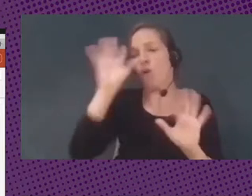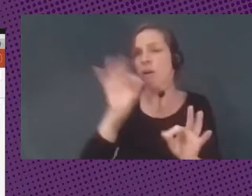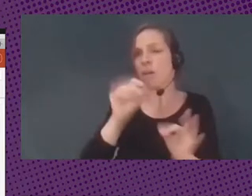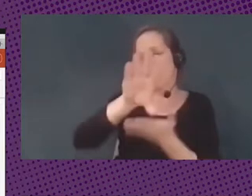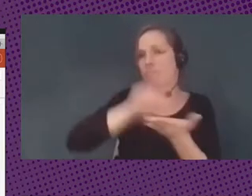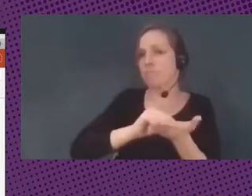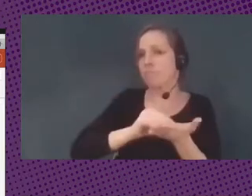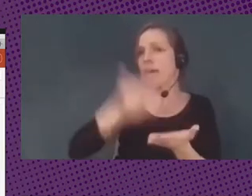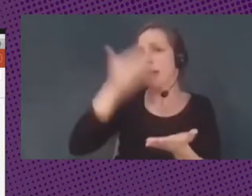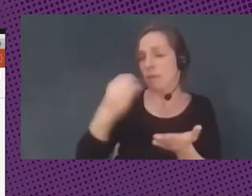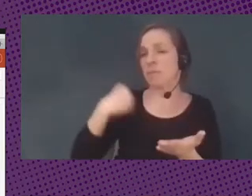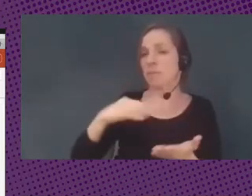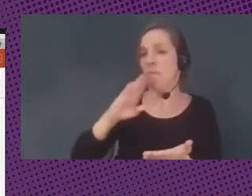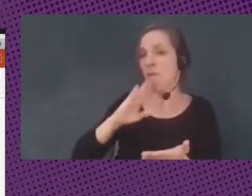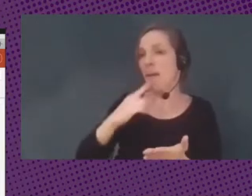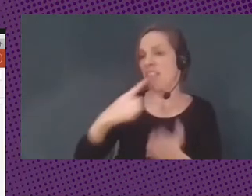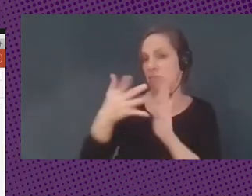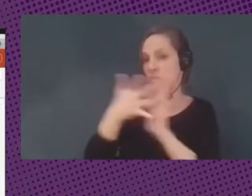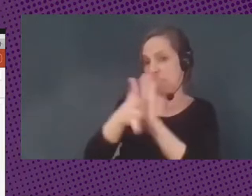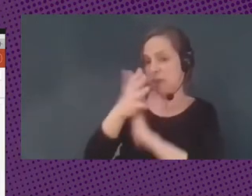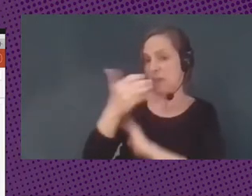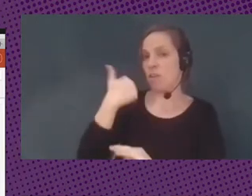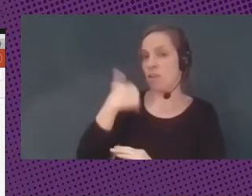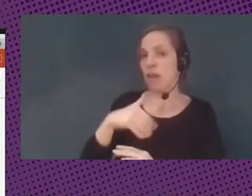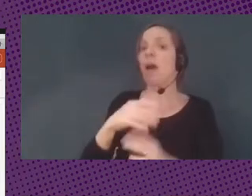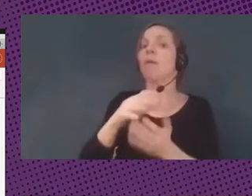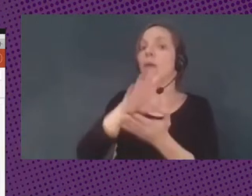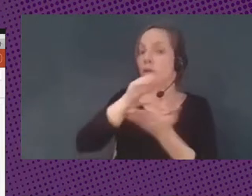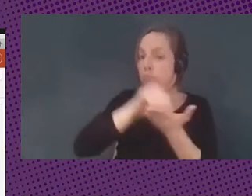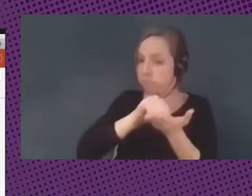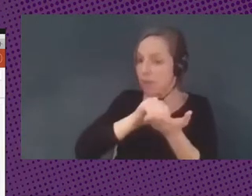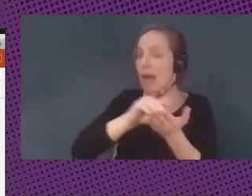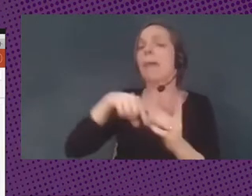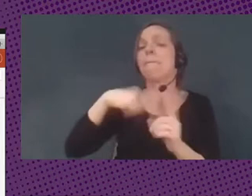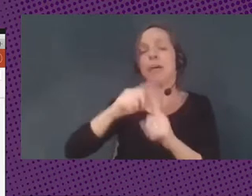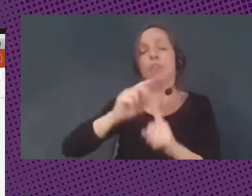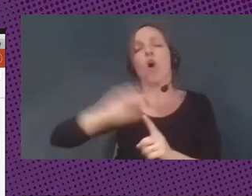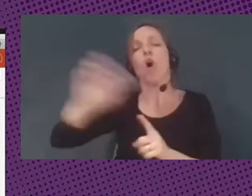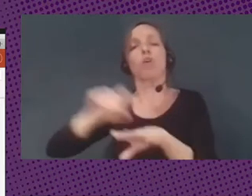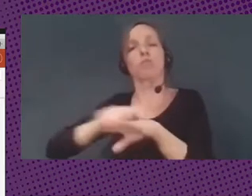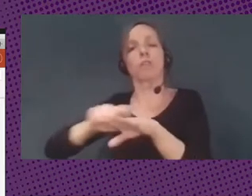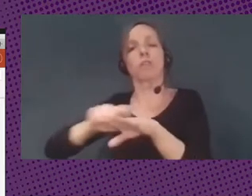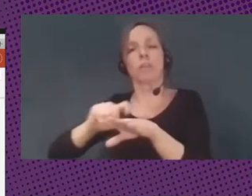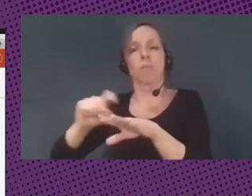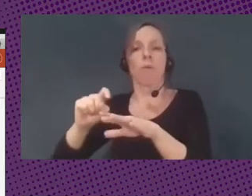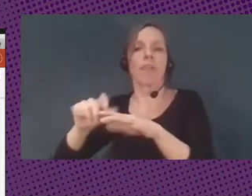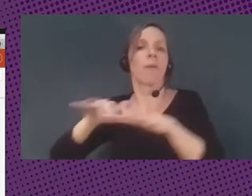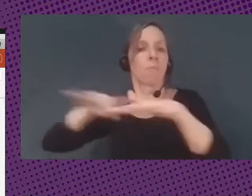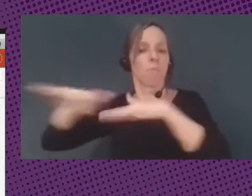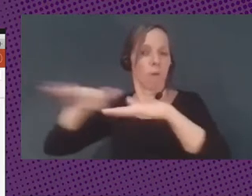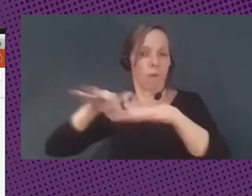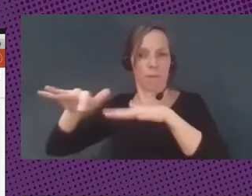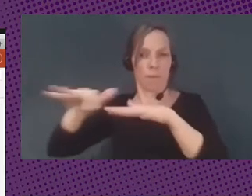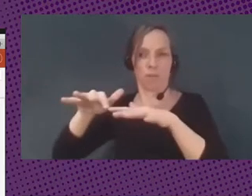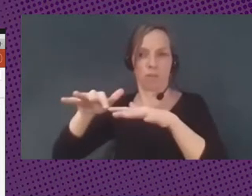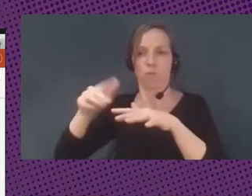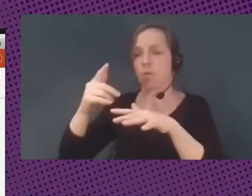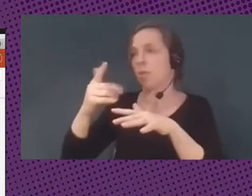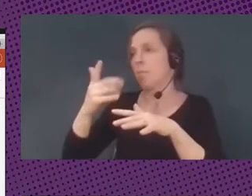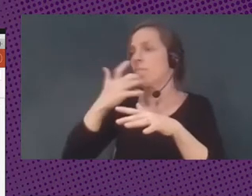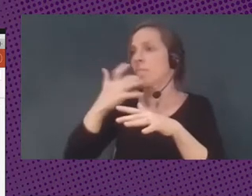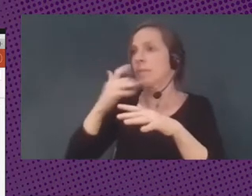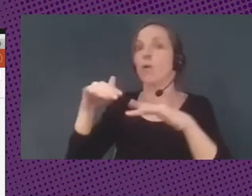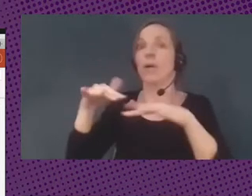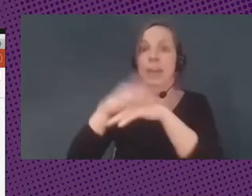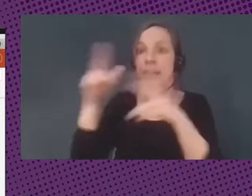mencionado, sino que cada vez más recoge otro tipo de comportamientos. Su comportamiento a nivel de su red